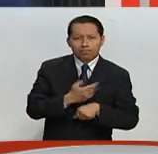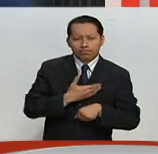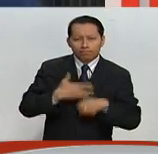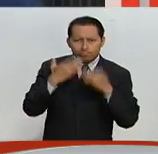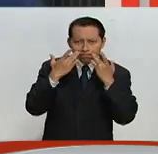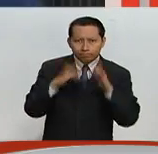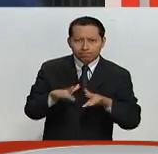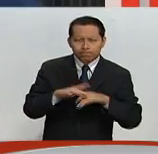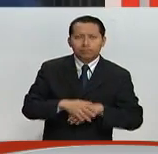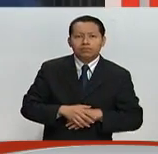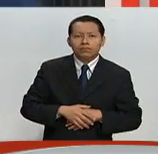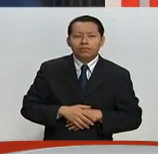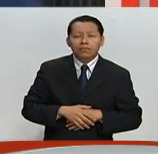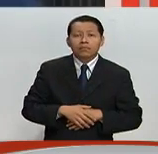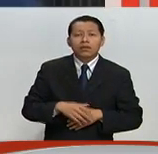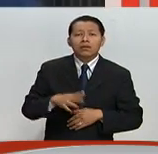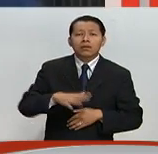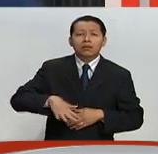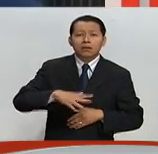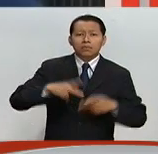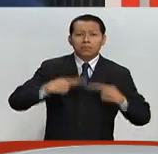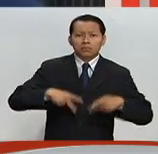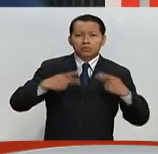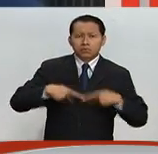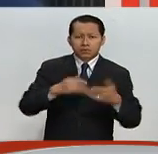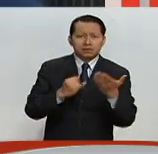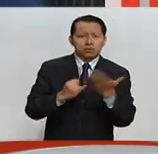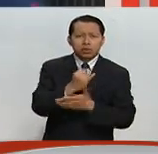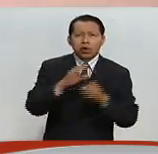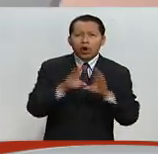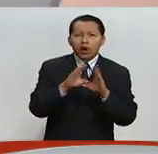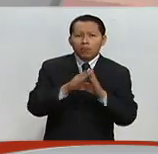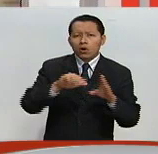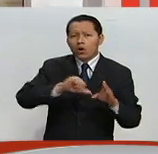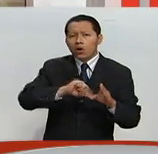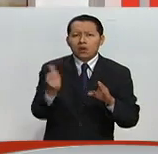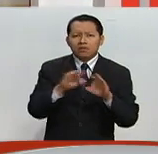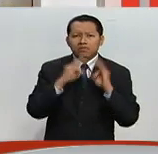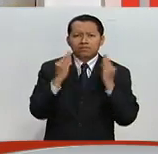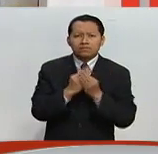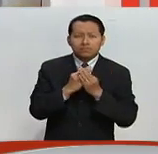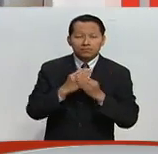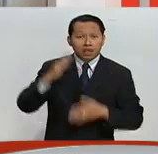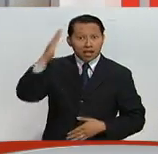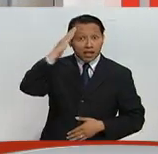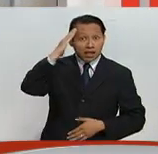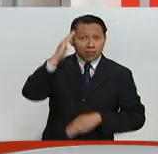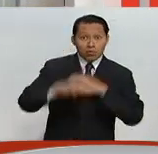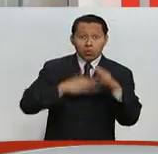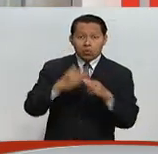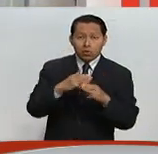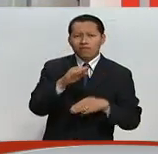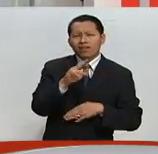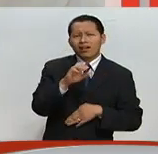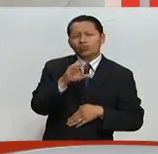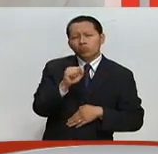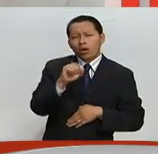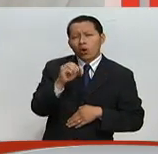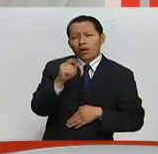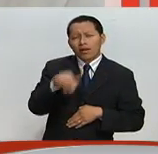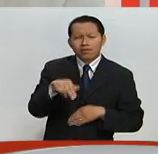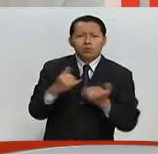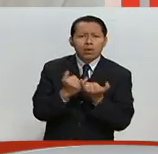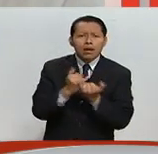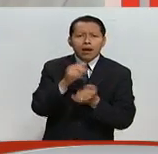La población ha tomado una decisión muy clara de tomar otro camino. Líderes de todo el mundo como François Hollande y Angela Merkel